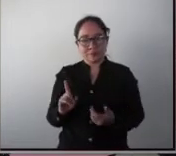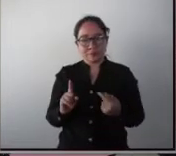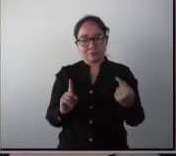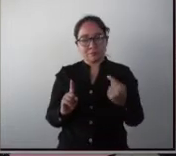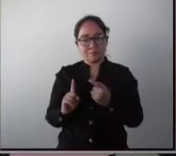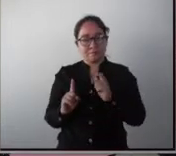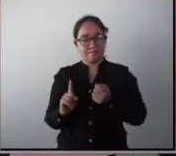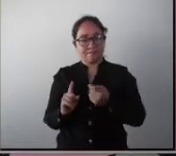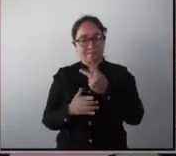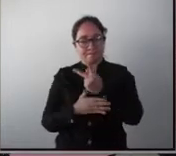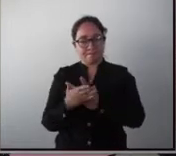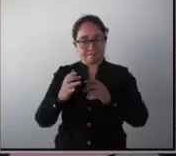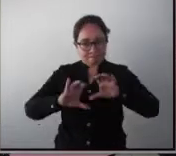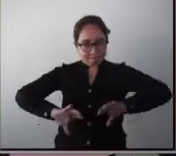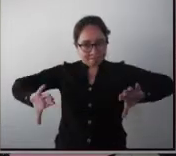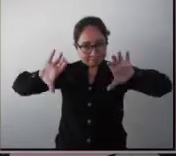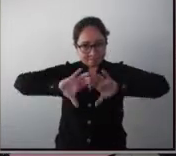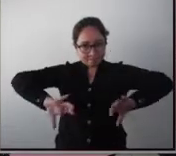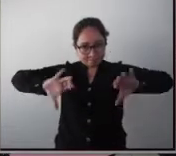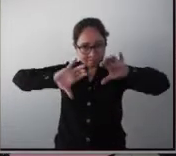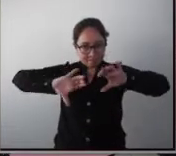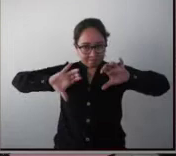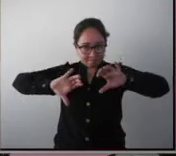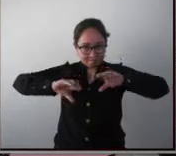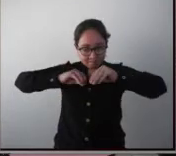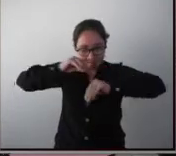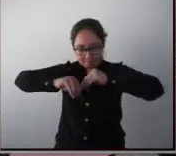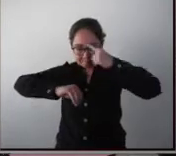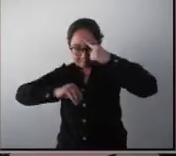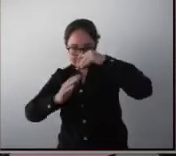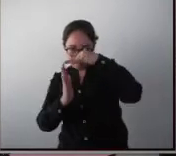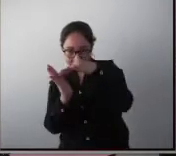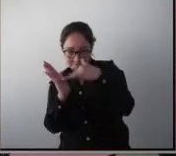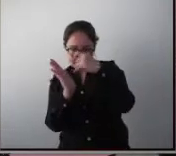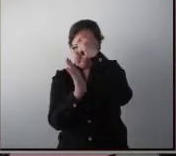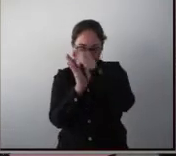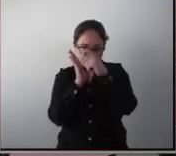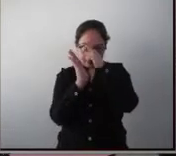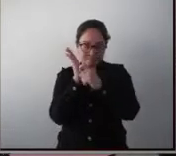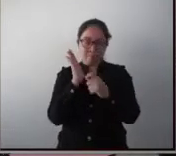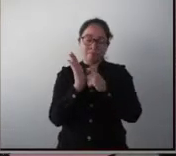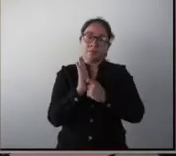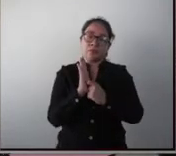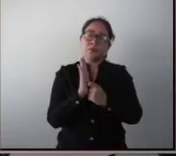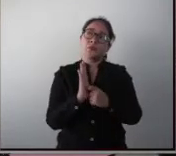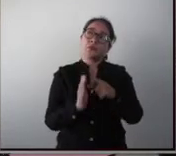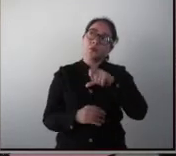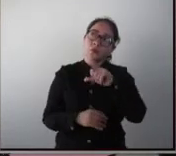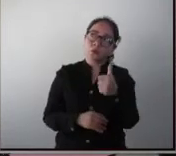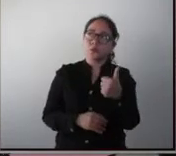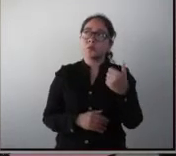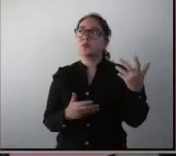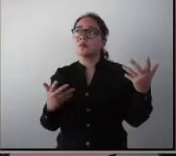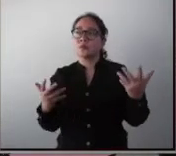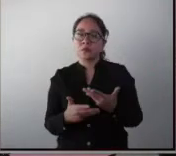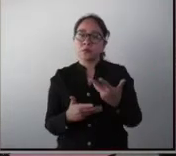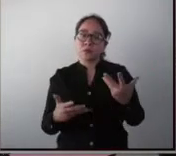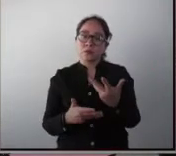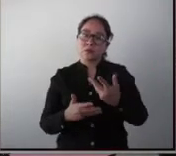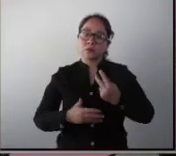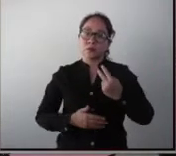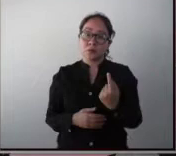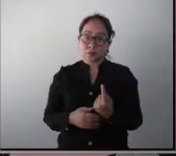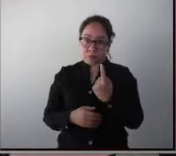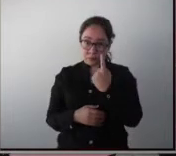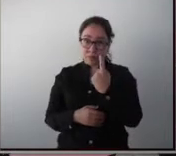programa de cómputo para la lectoescritura. Otra de las cosas que hemos hecho es que una de las cosas